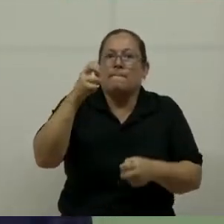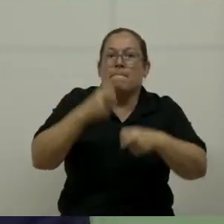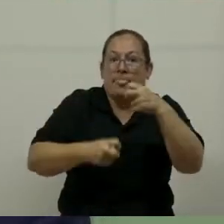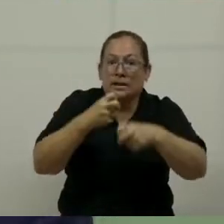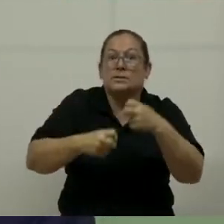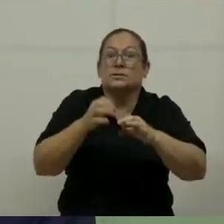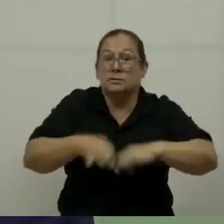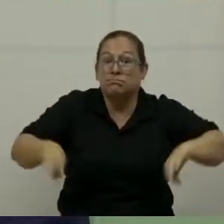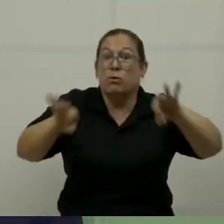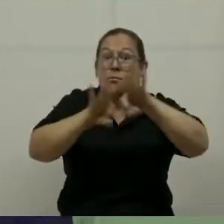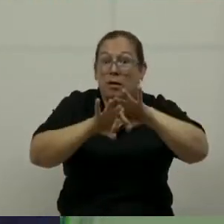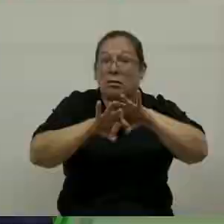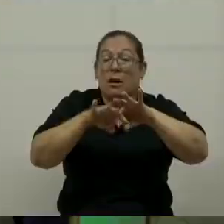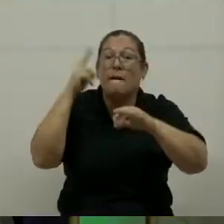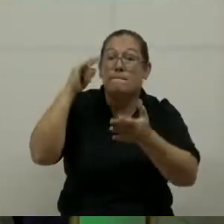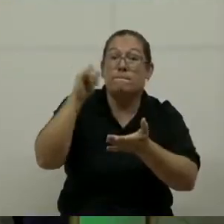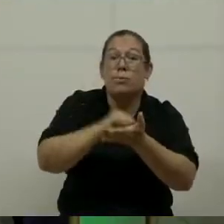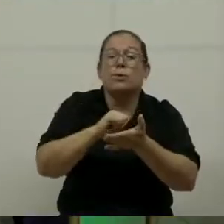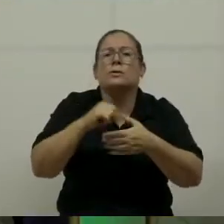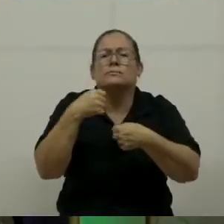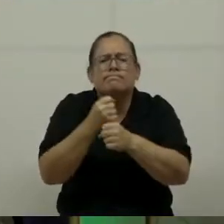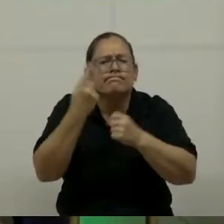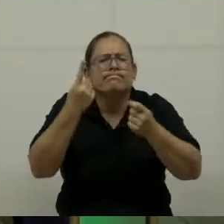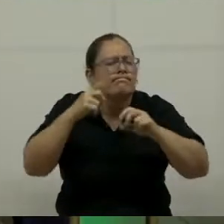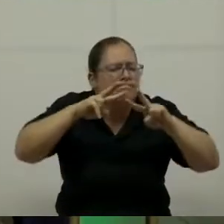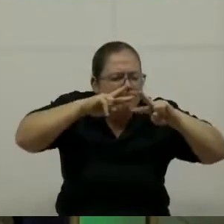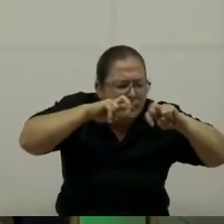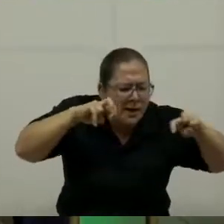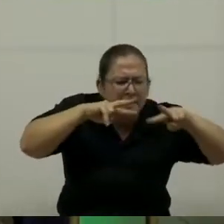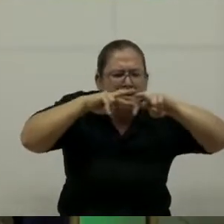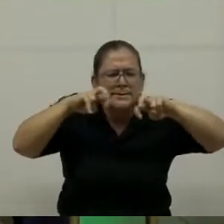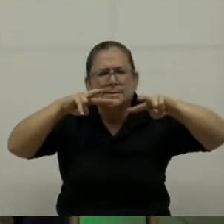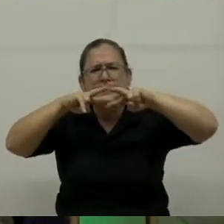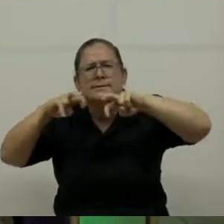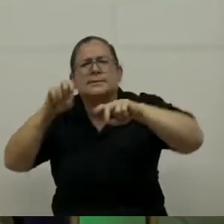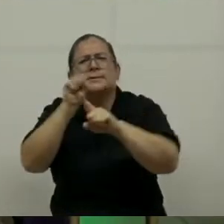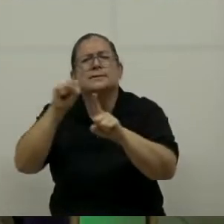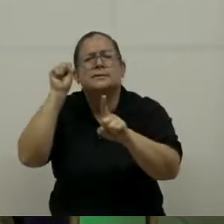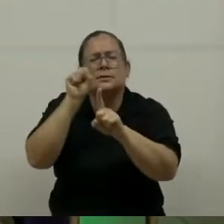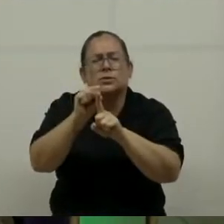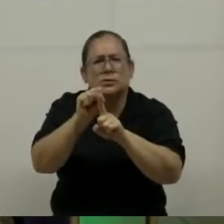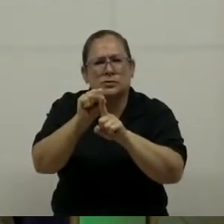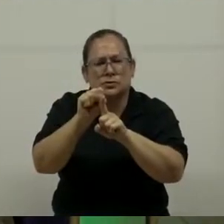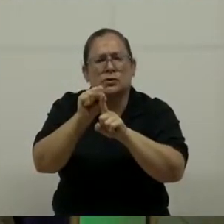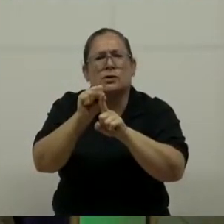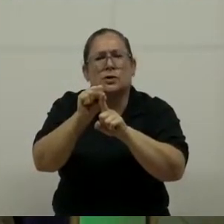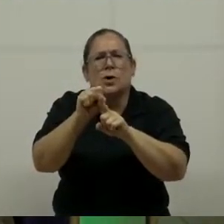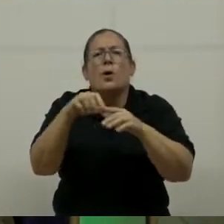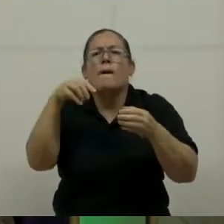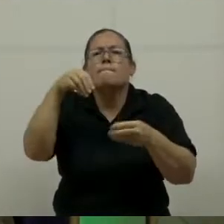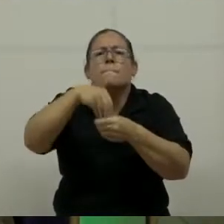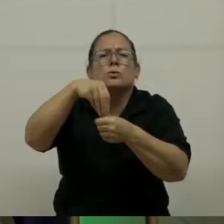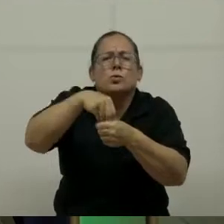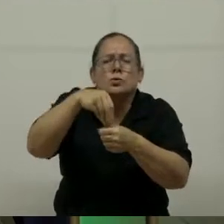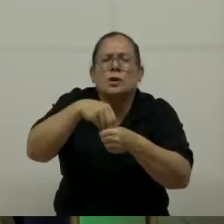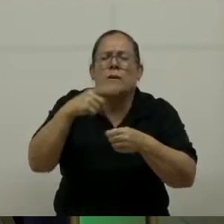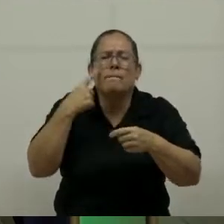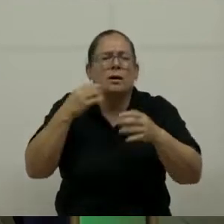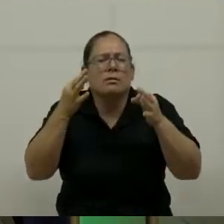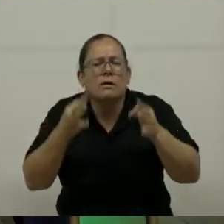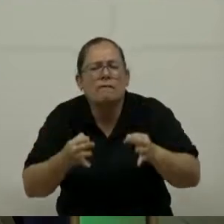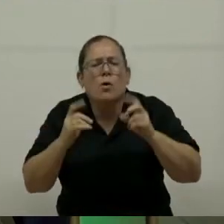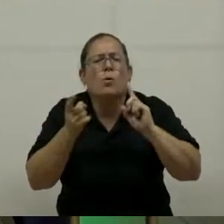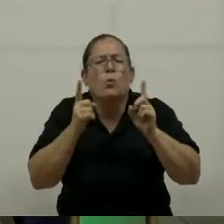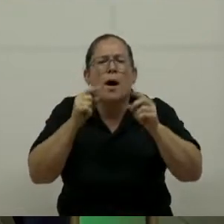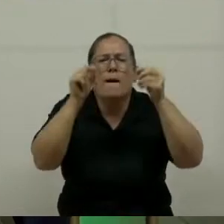hemos realizado un análisis de situación, un contexto para definirlo y los